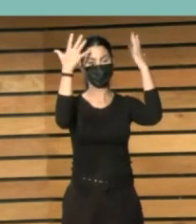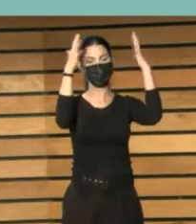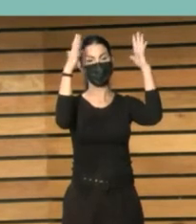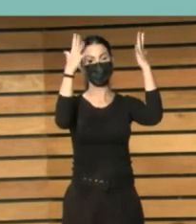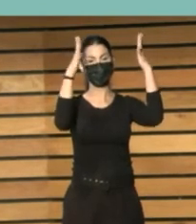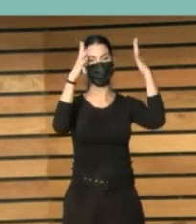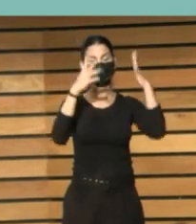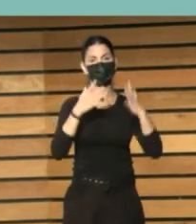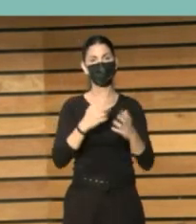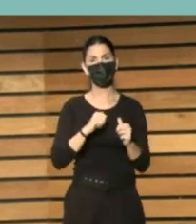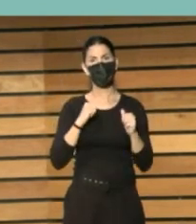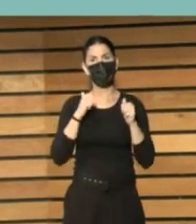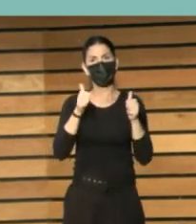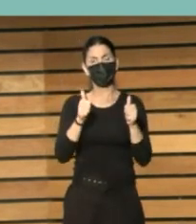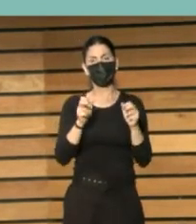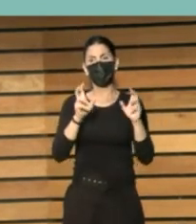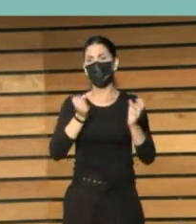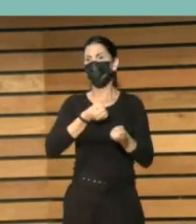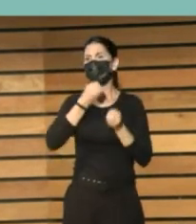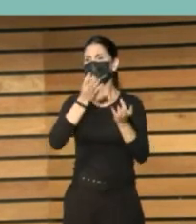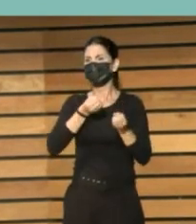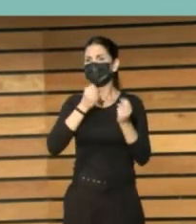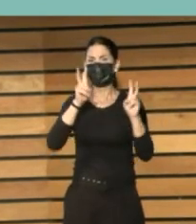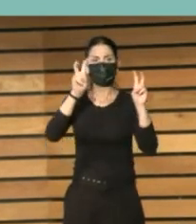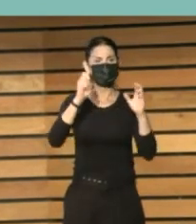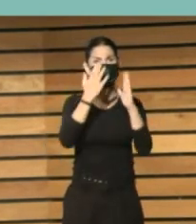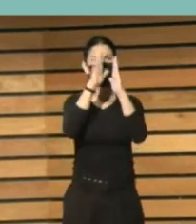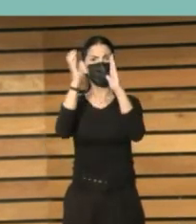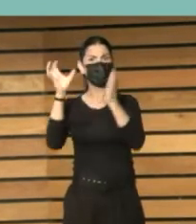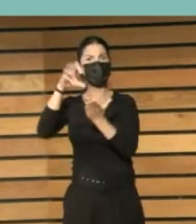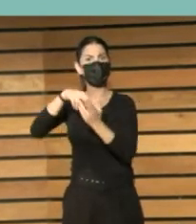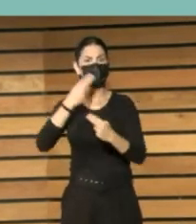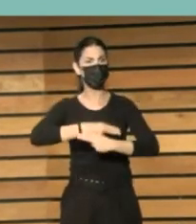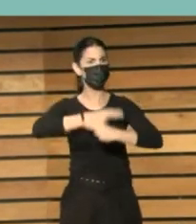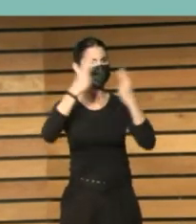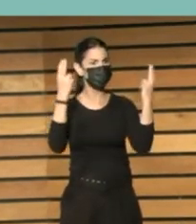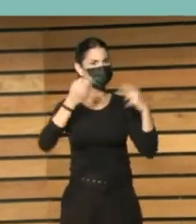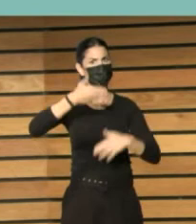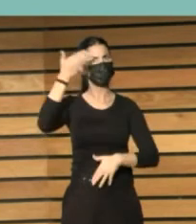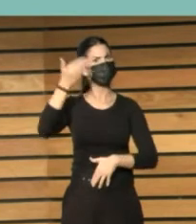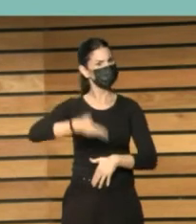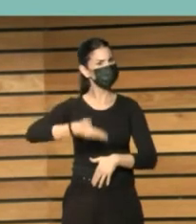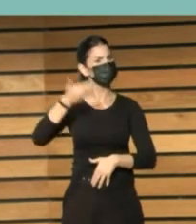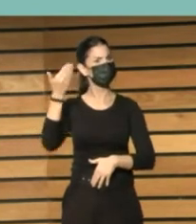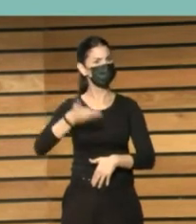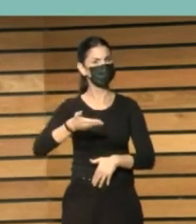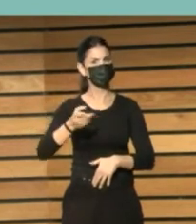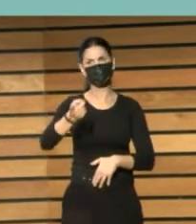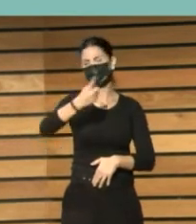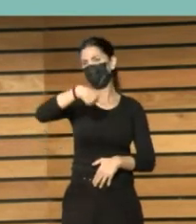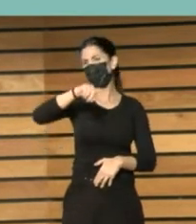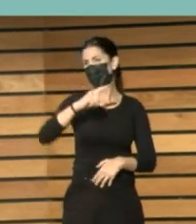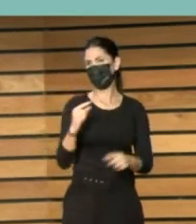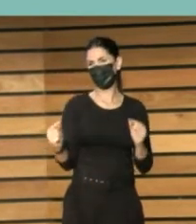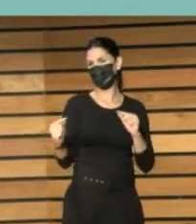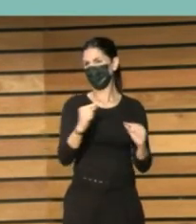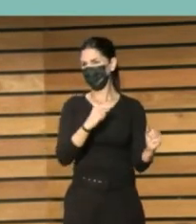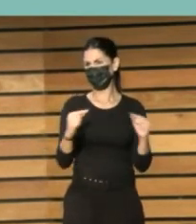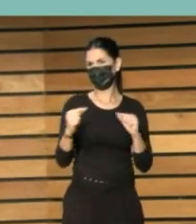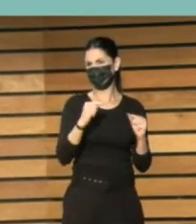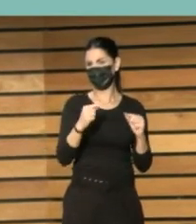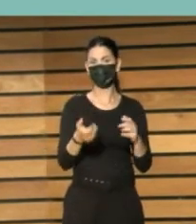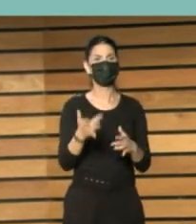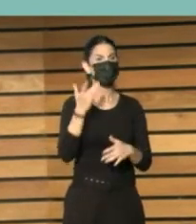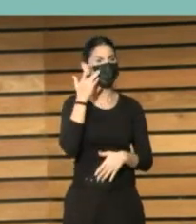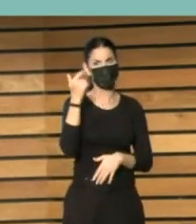Y empezó a hablar de la importancia de las bibliotecas públicas, de lo que hemos hablado muchas veces estos días